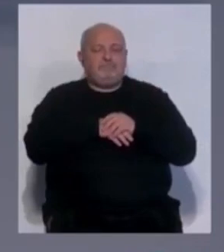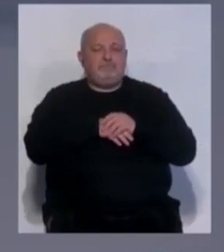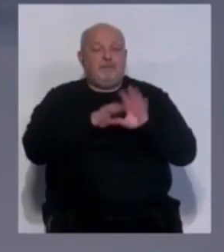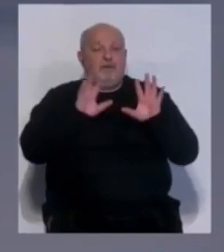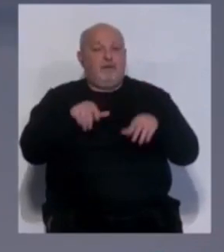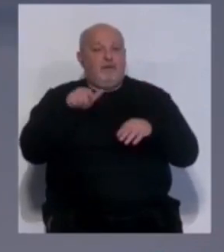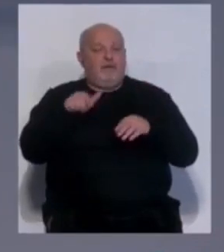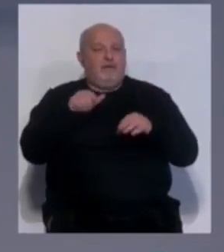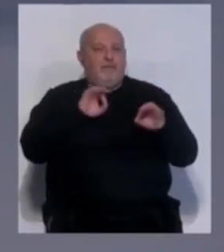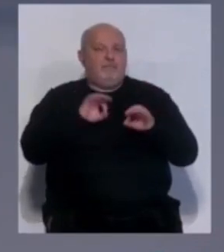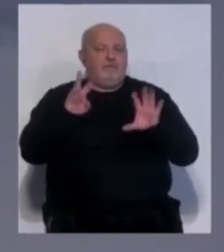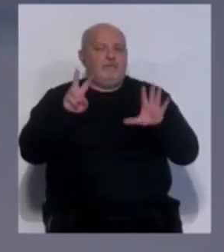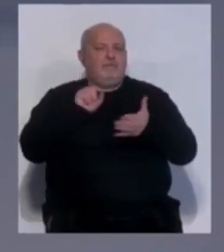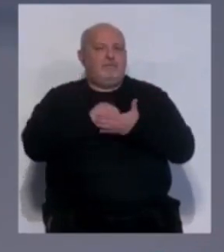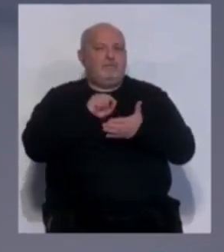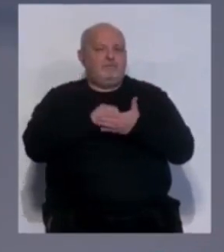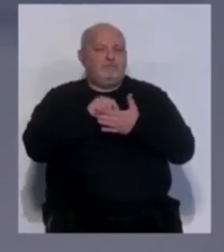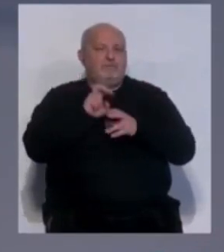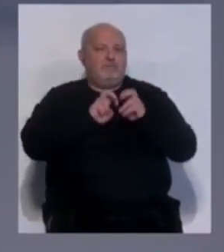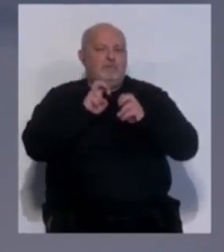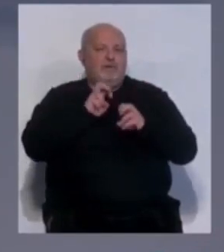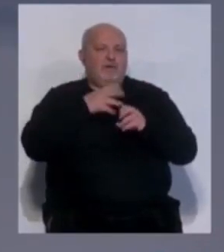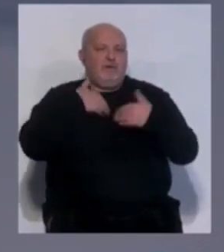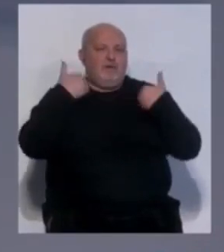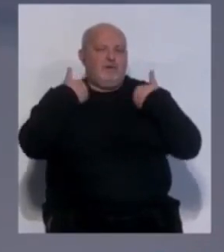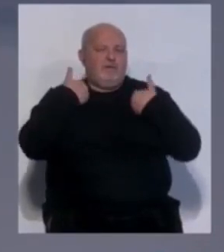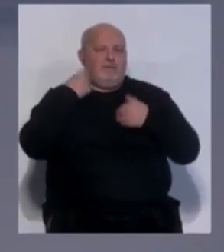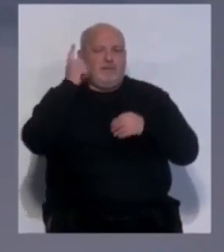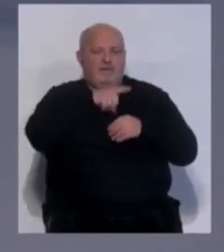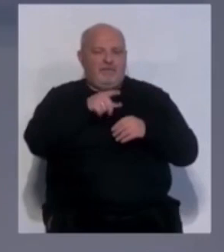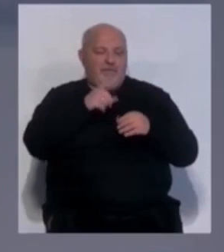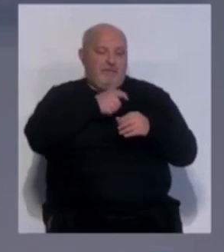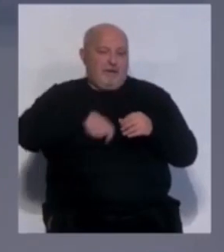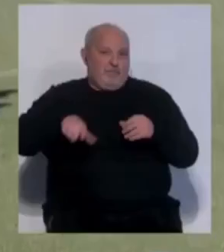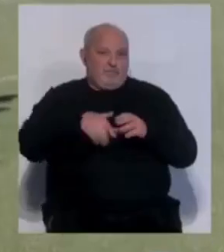Cádiz están a siete puntos de Pelegrino del cuadro madrileño.